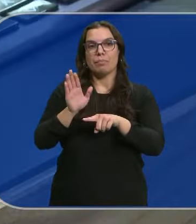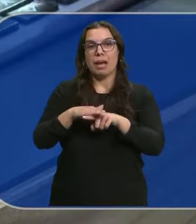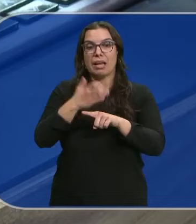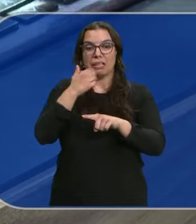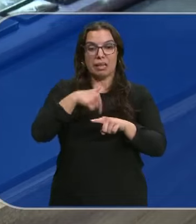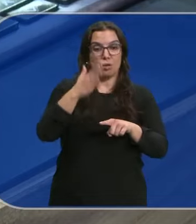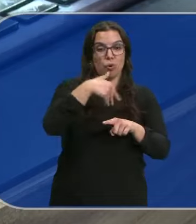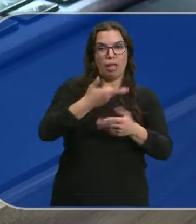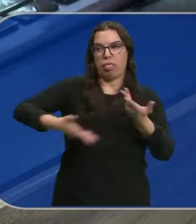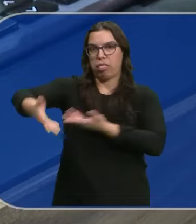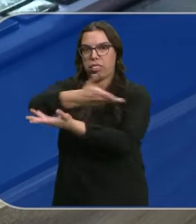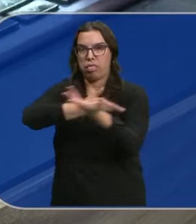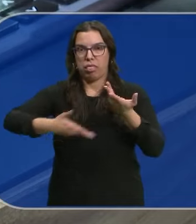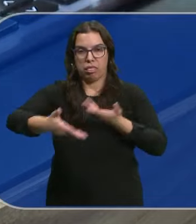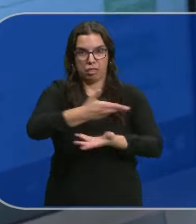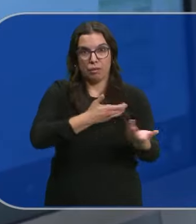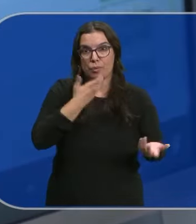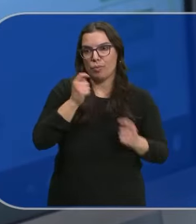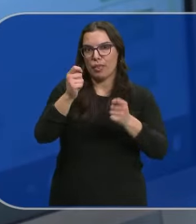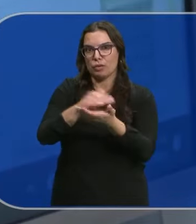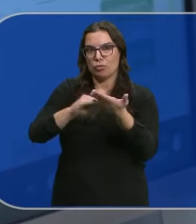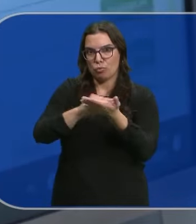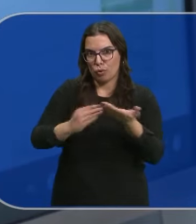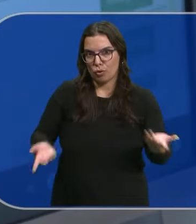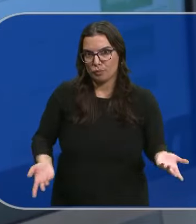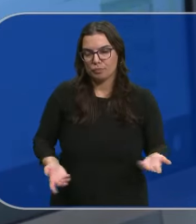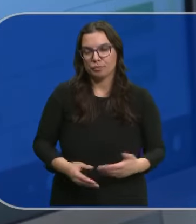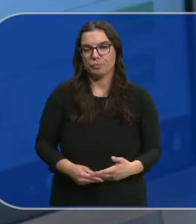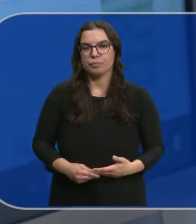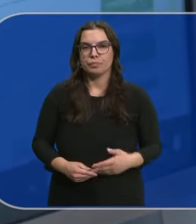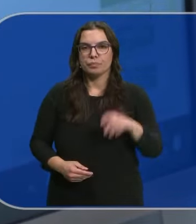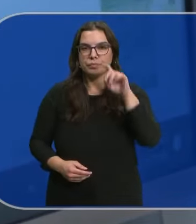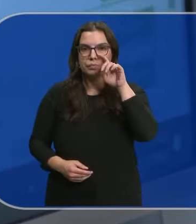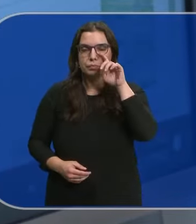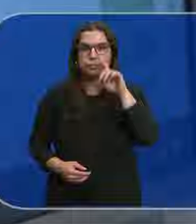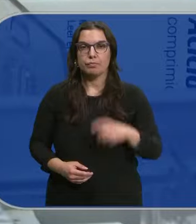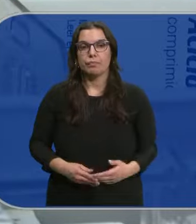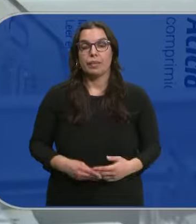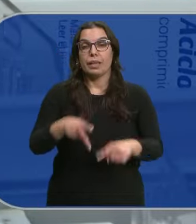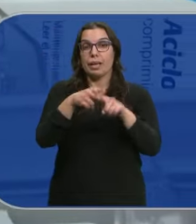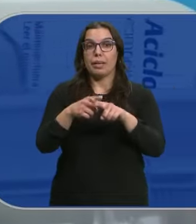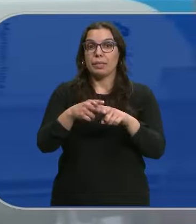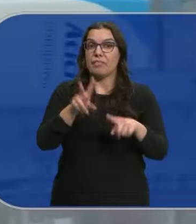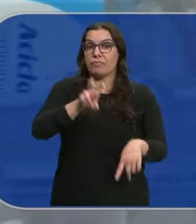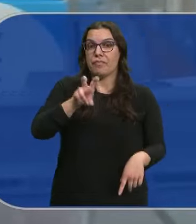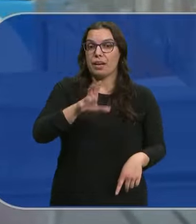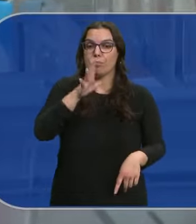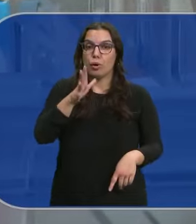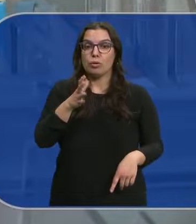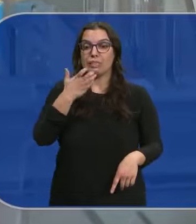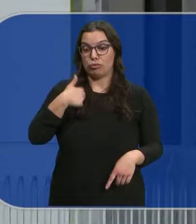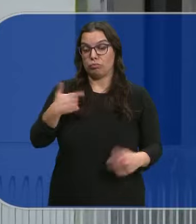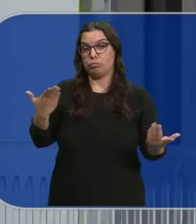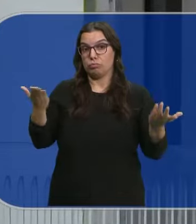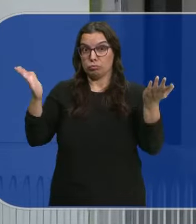solución Al paciente Que quiere ir a recoger Su medicación Y no está disponible En ese establecimiento Una herramienta Muy práctica Porque nos permite